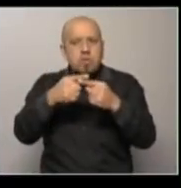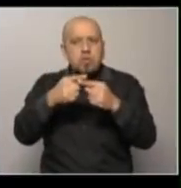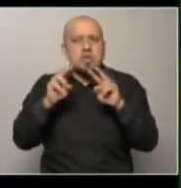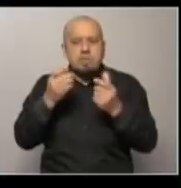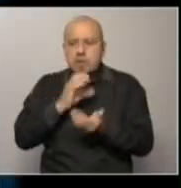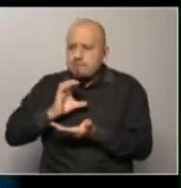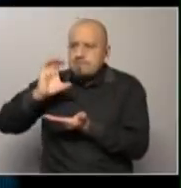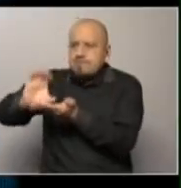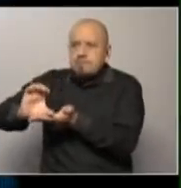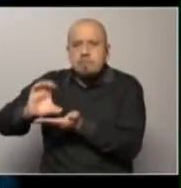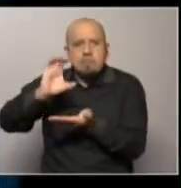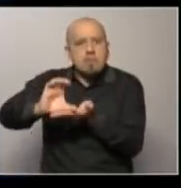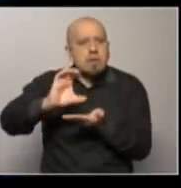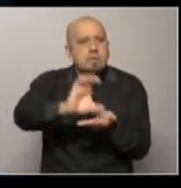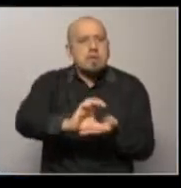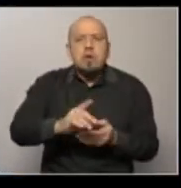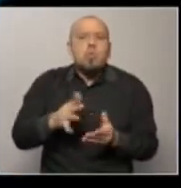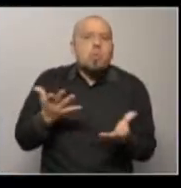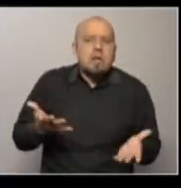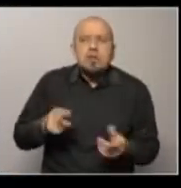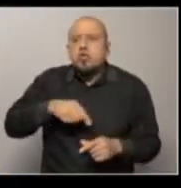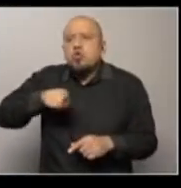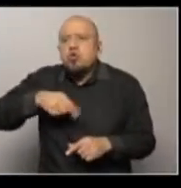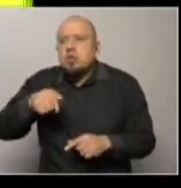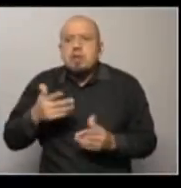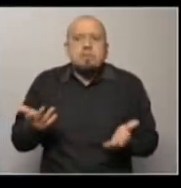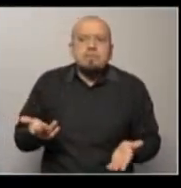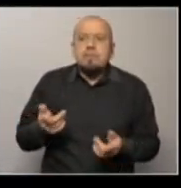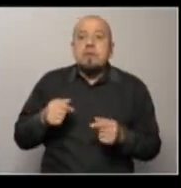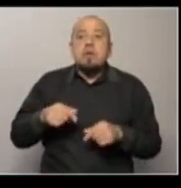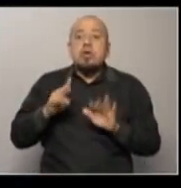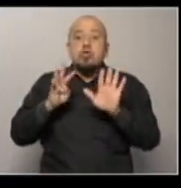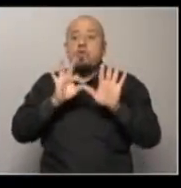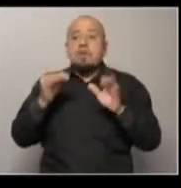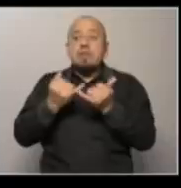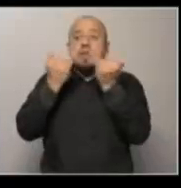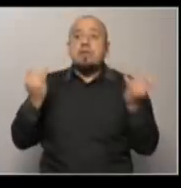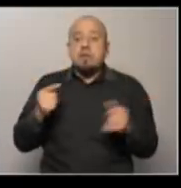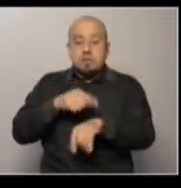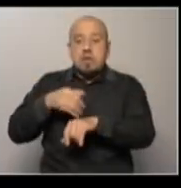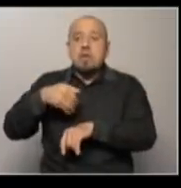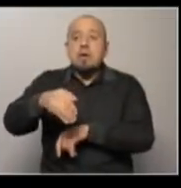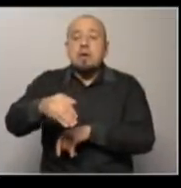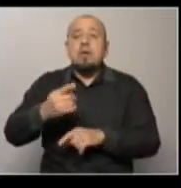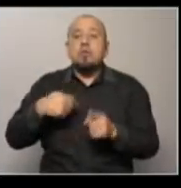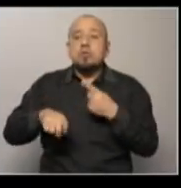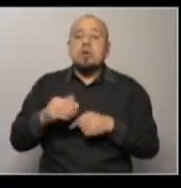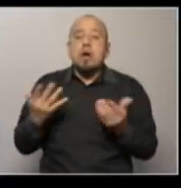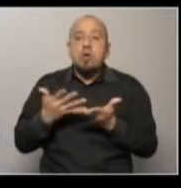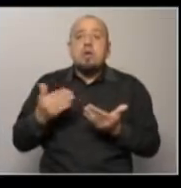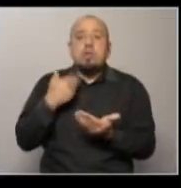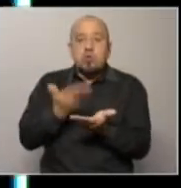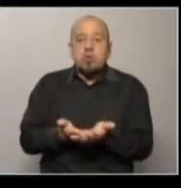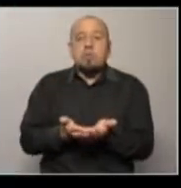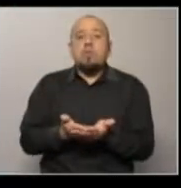inversión? También saber cuál va a ser el panorama en los próximos 90 días de los reclamos en nuestro país. Así que les proponemos